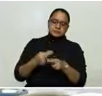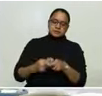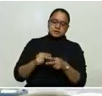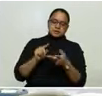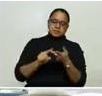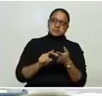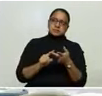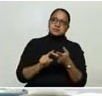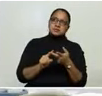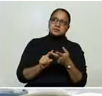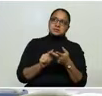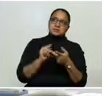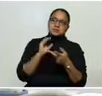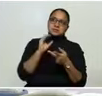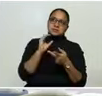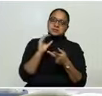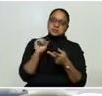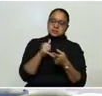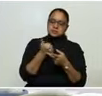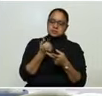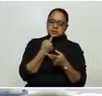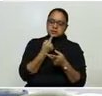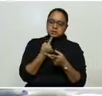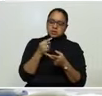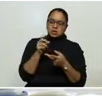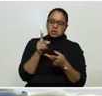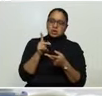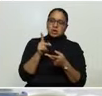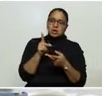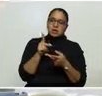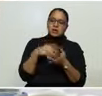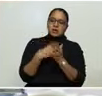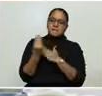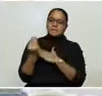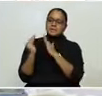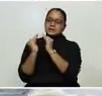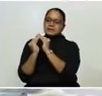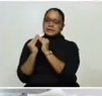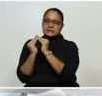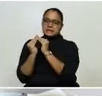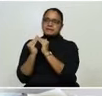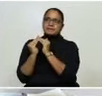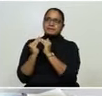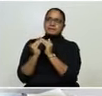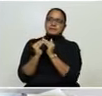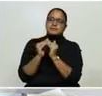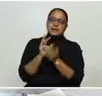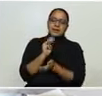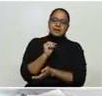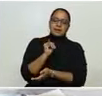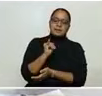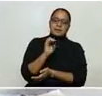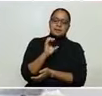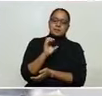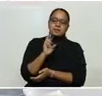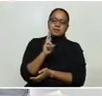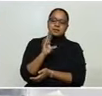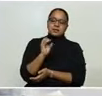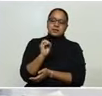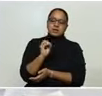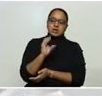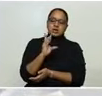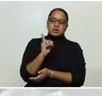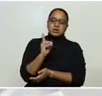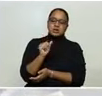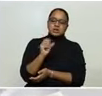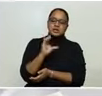un tratamiento que sería profiláctico con microdacin. Microdacin, microdacin,